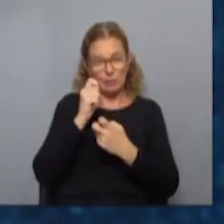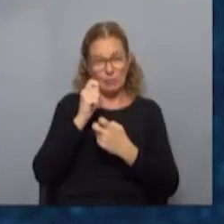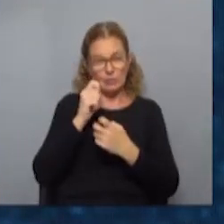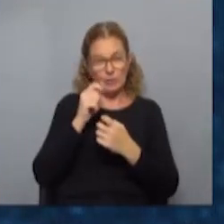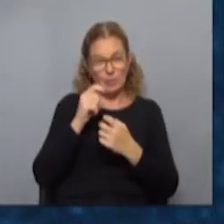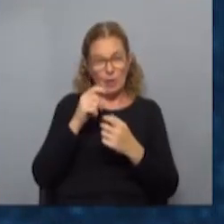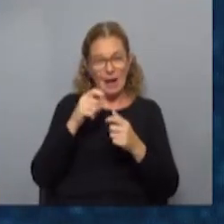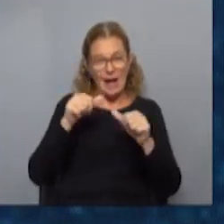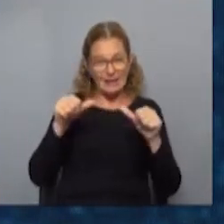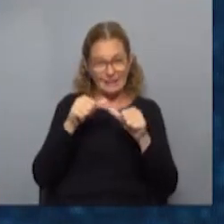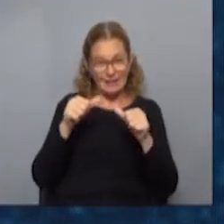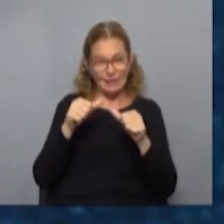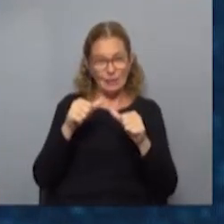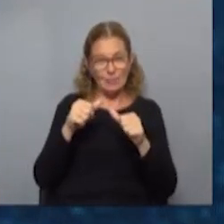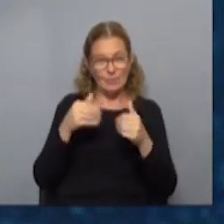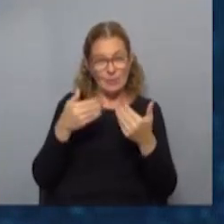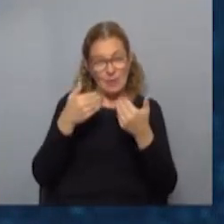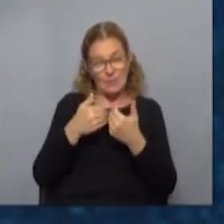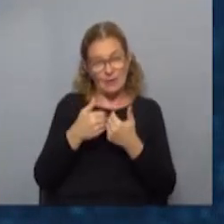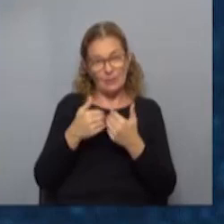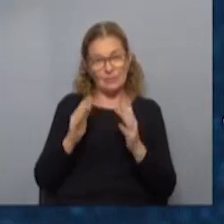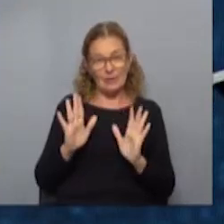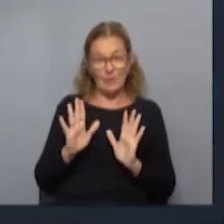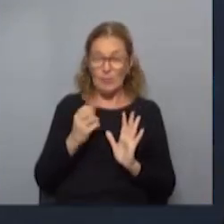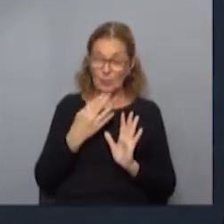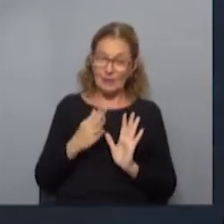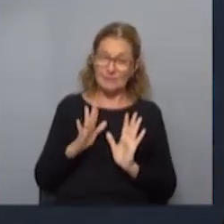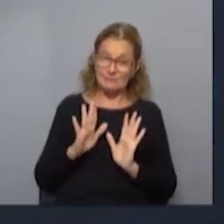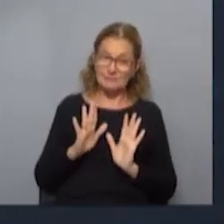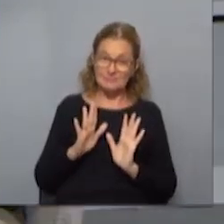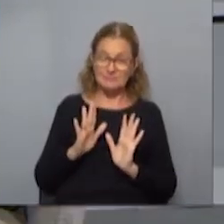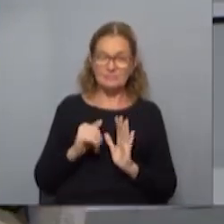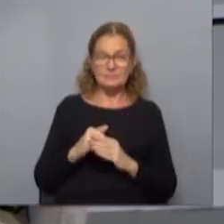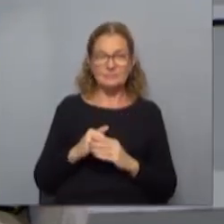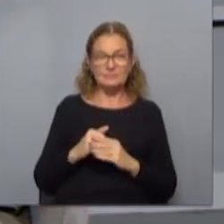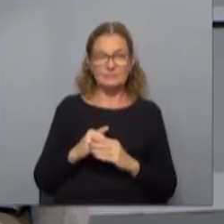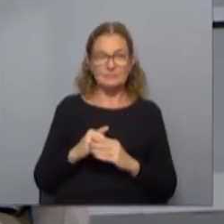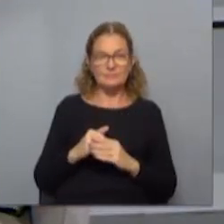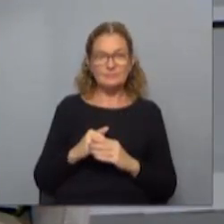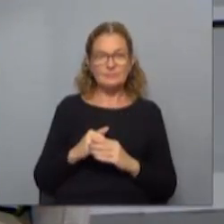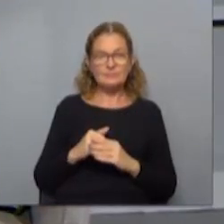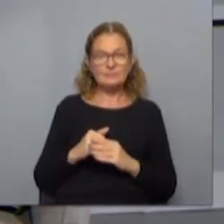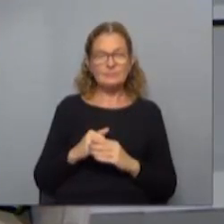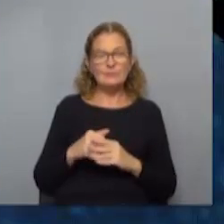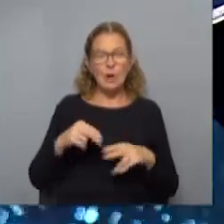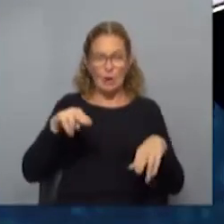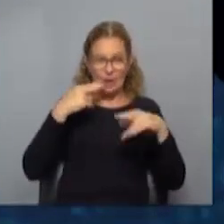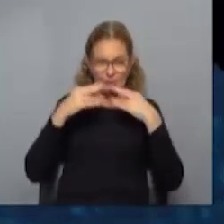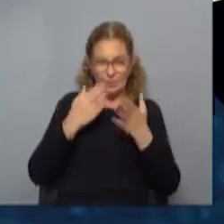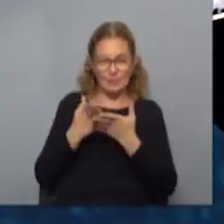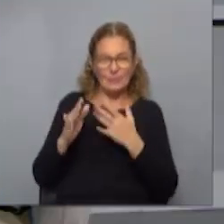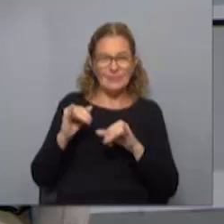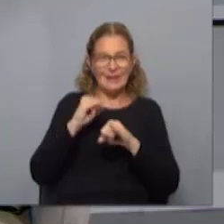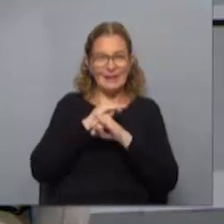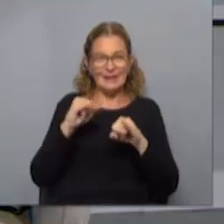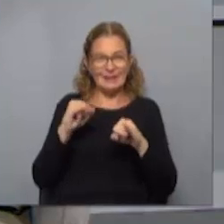ya estamos realizando, por eso él me hacía la pregunta, porque... Seguro. Que han quedado fuera los gastronómicos. No, no, los gastronómicos Hay que cerrar, perdón,